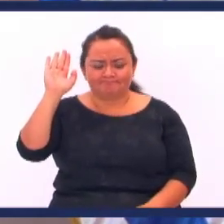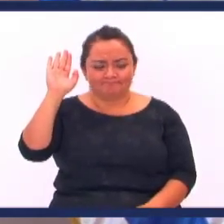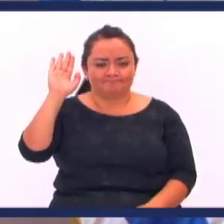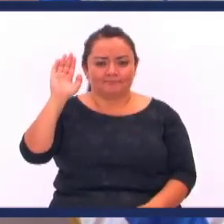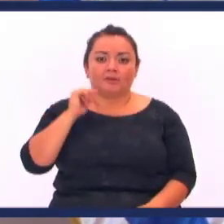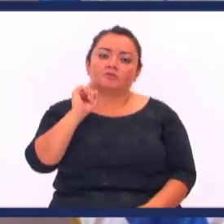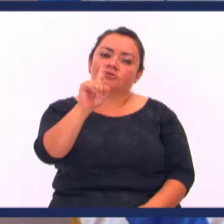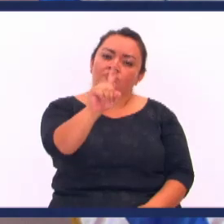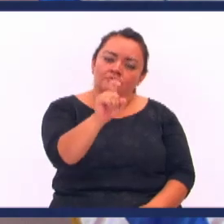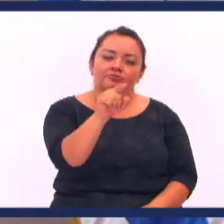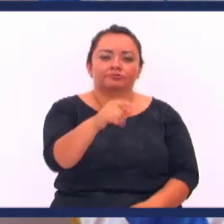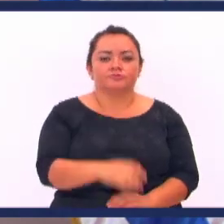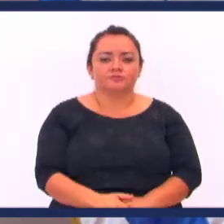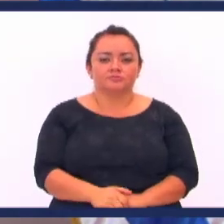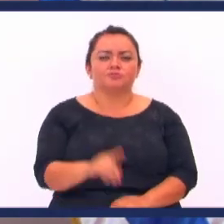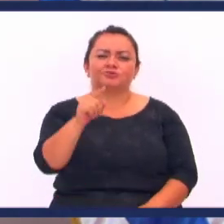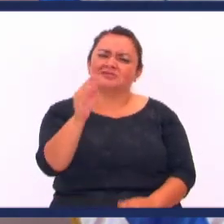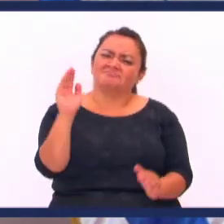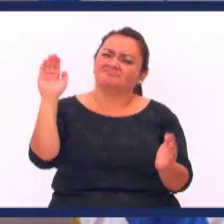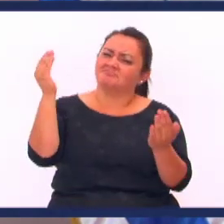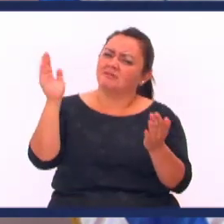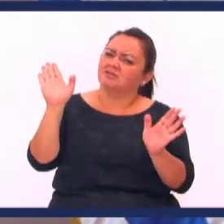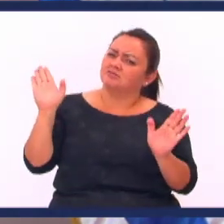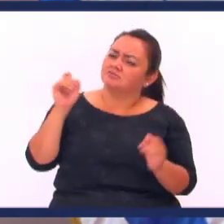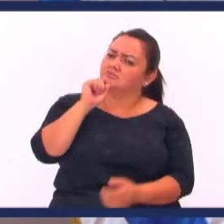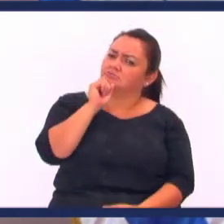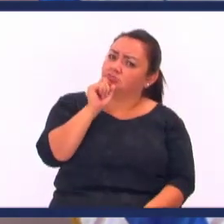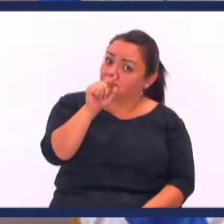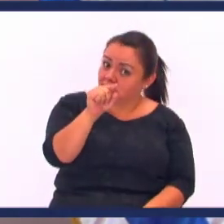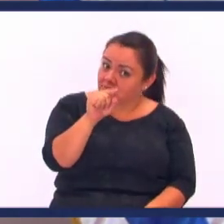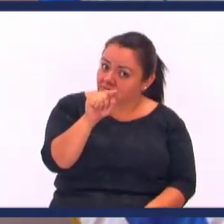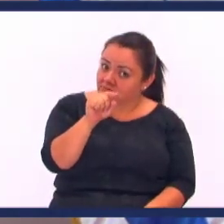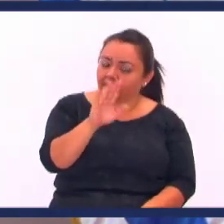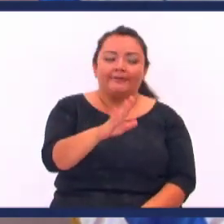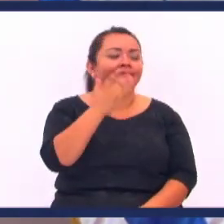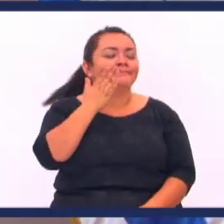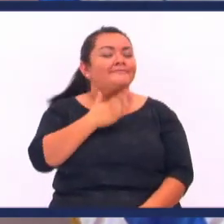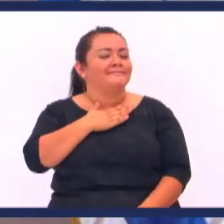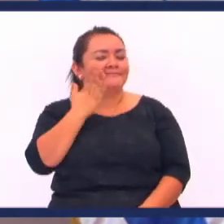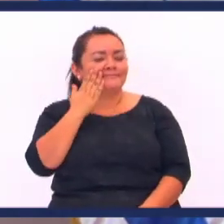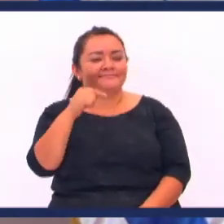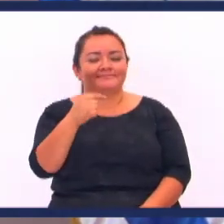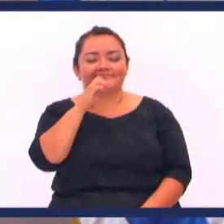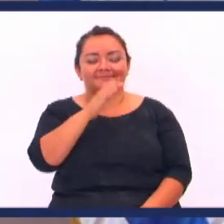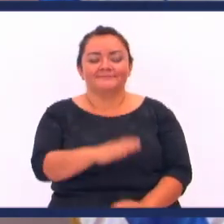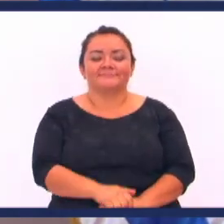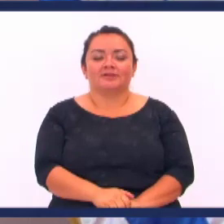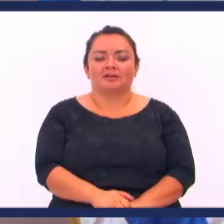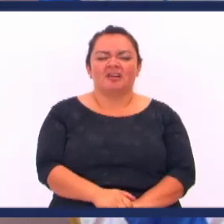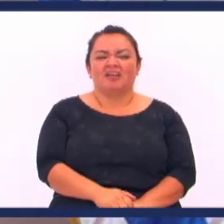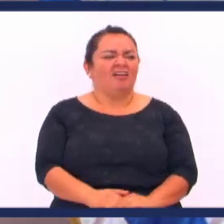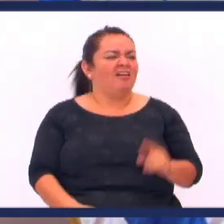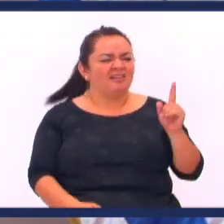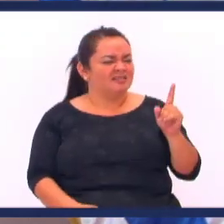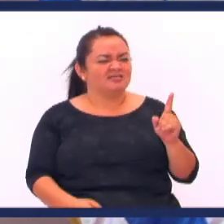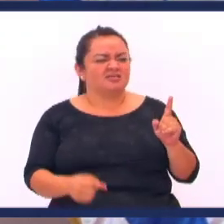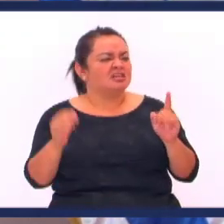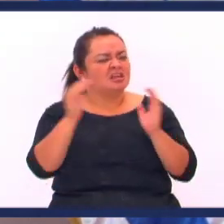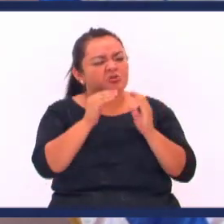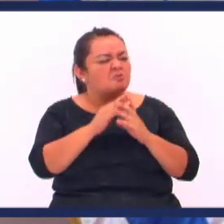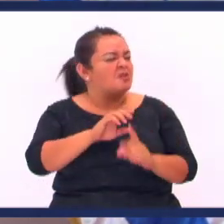cierto Le pregunto ¿Qué tanto se parece A Cristo? Mi mamá Toda la vida Me decía A mí desde muy pequeño Este